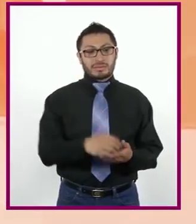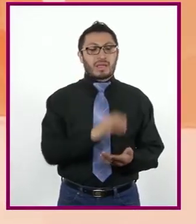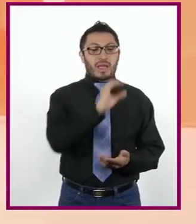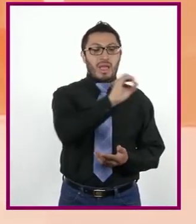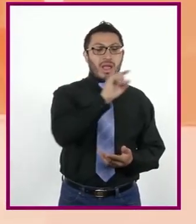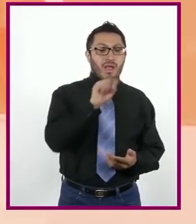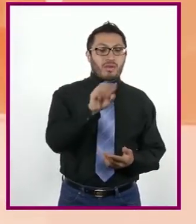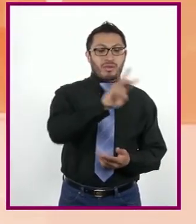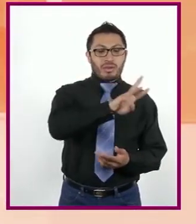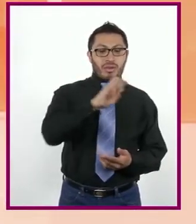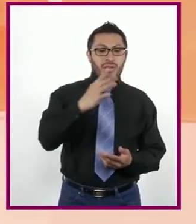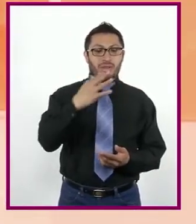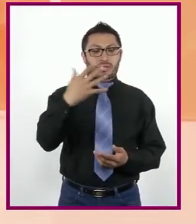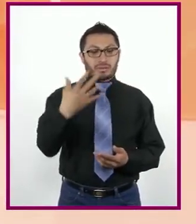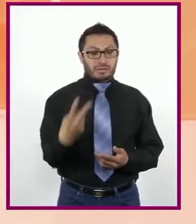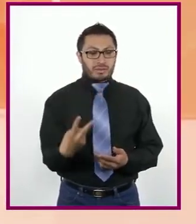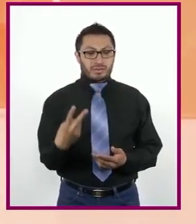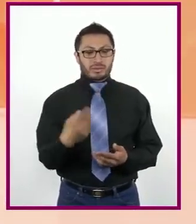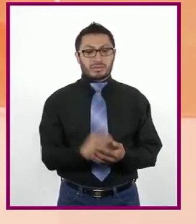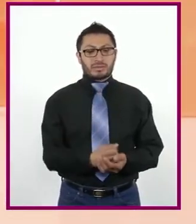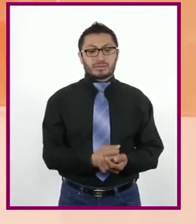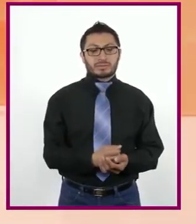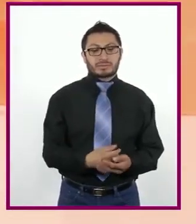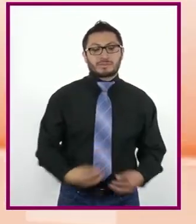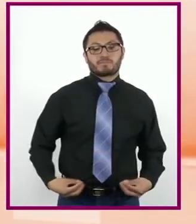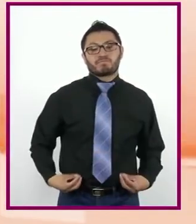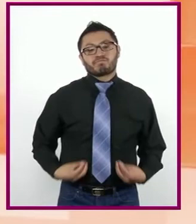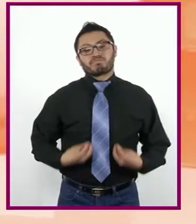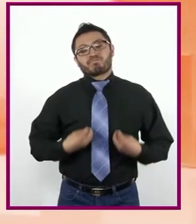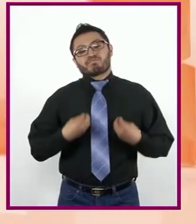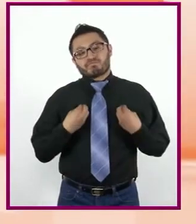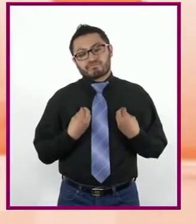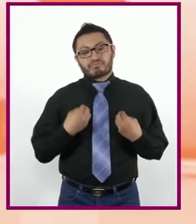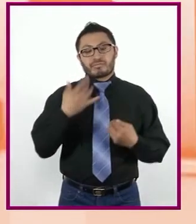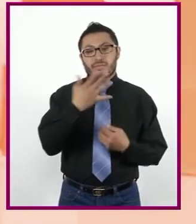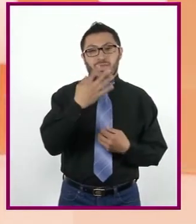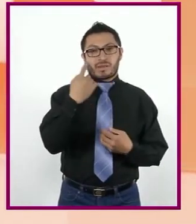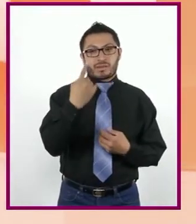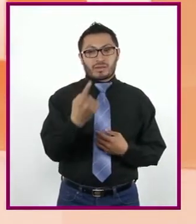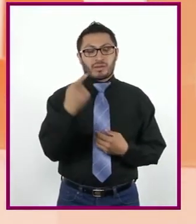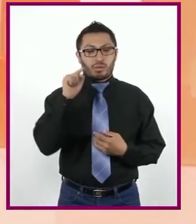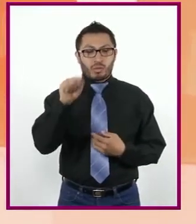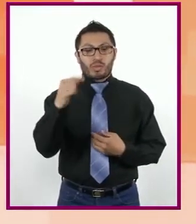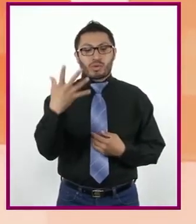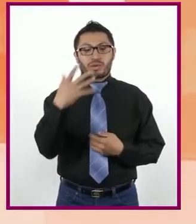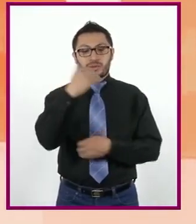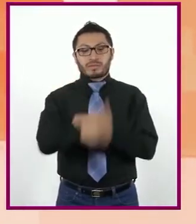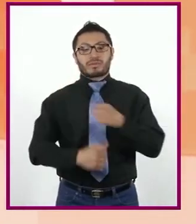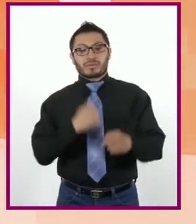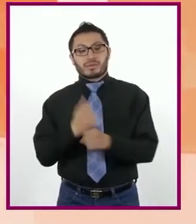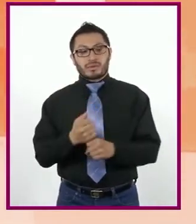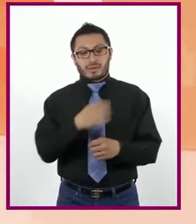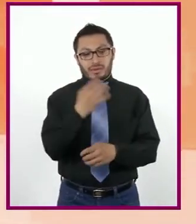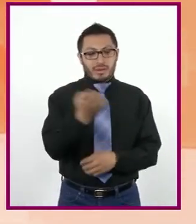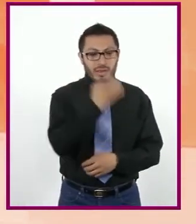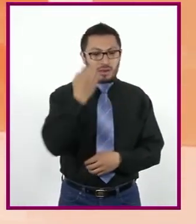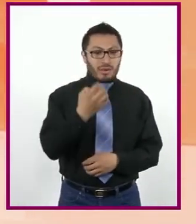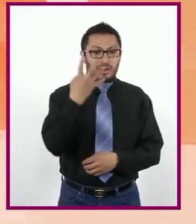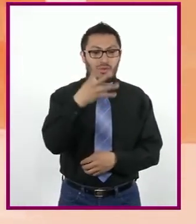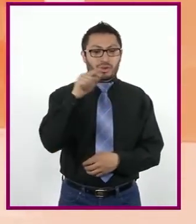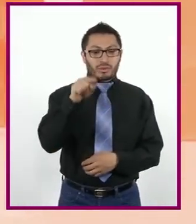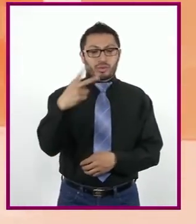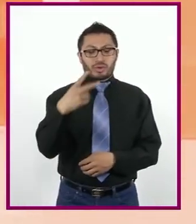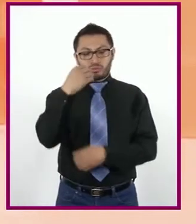.352, esperanza de vida de 51.5 años, escolaridad de 4